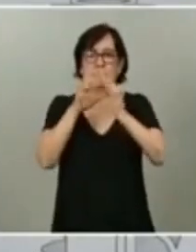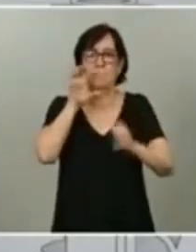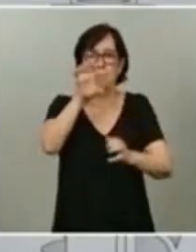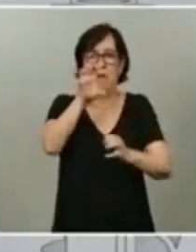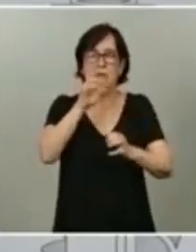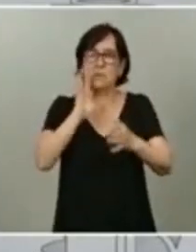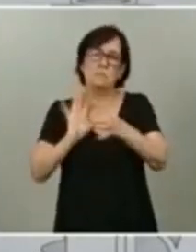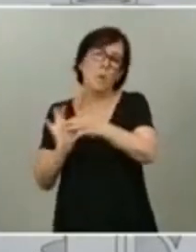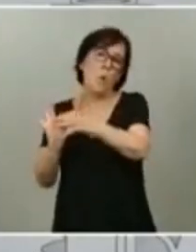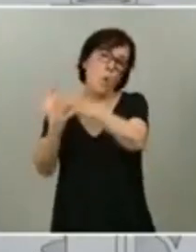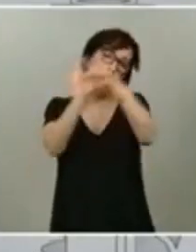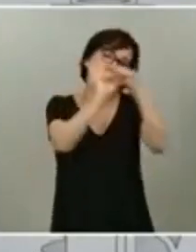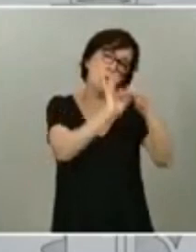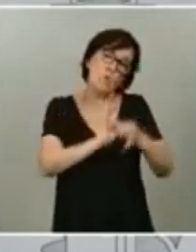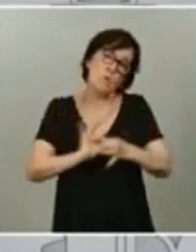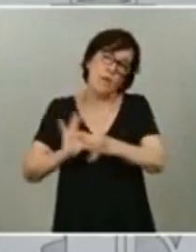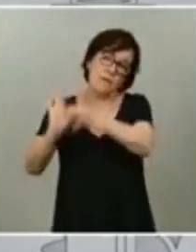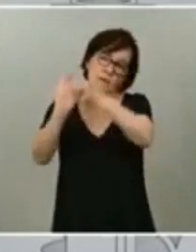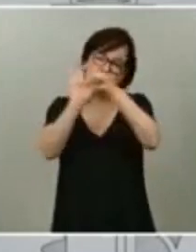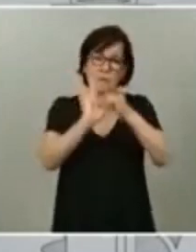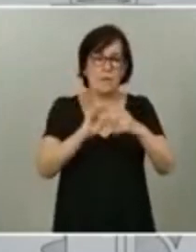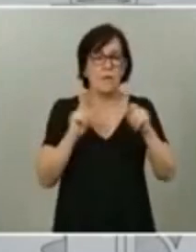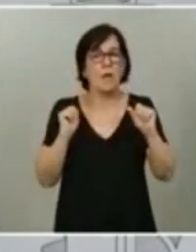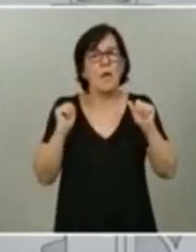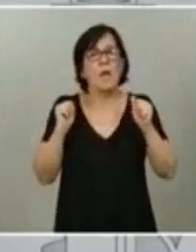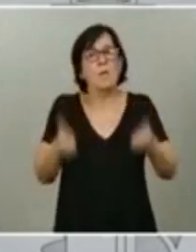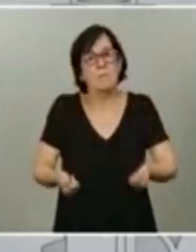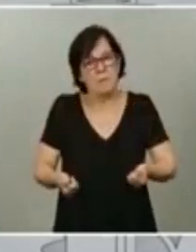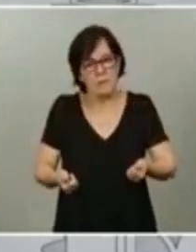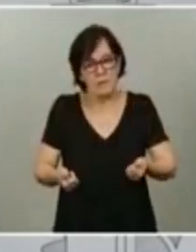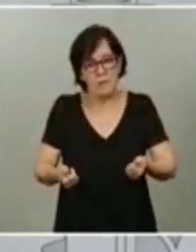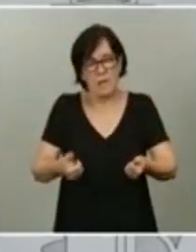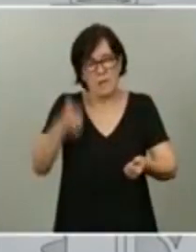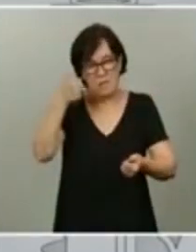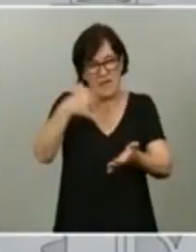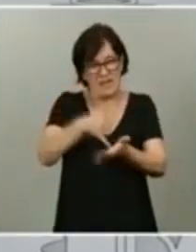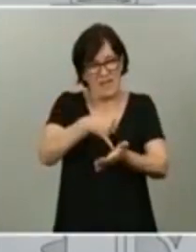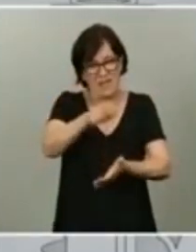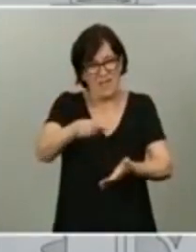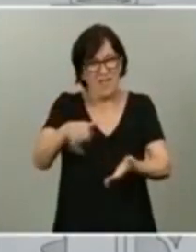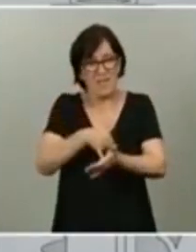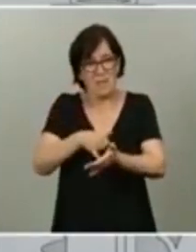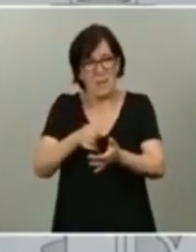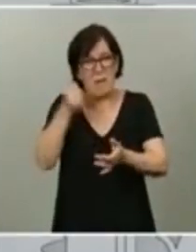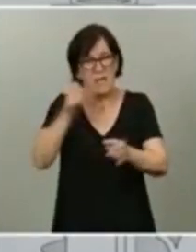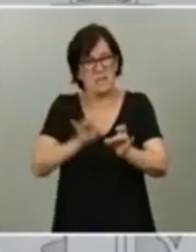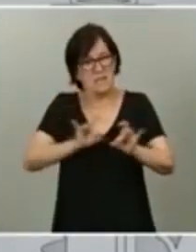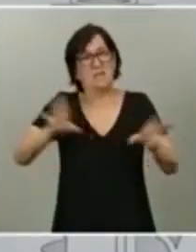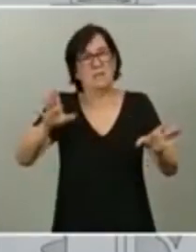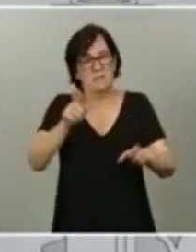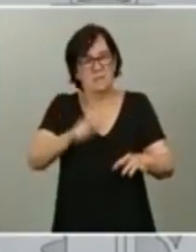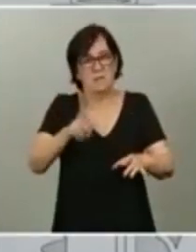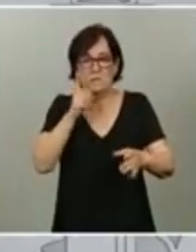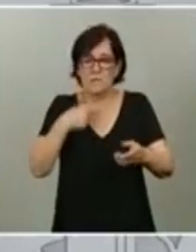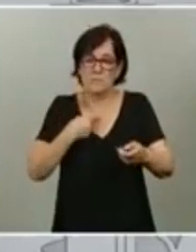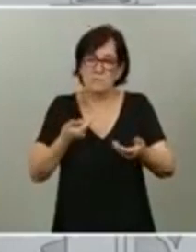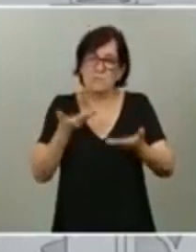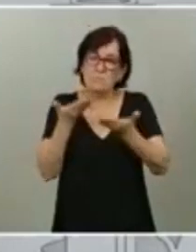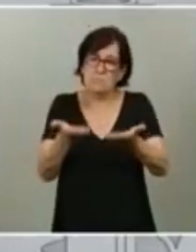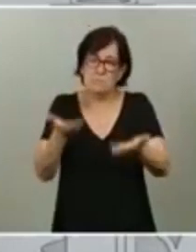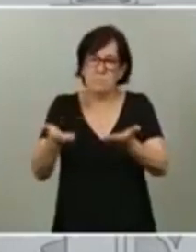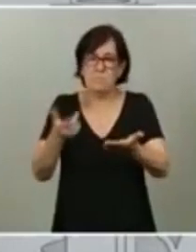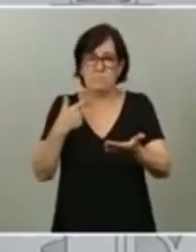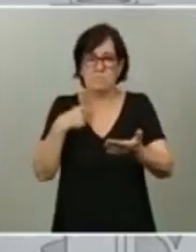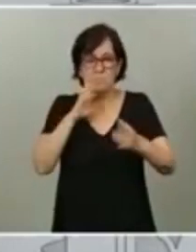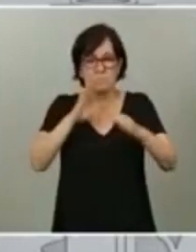Unidad para empezar, sobre todo, con los más débiles, con los más vulnerables, socorriéndoles, asegurando un techo, la